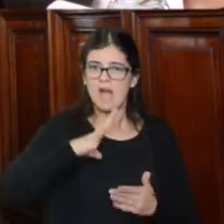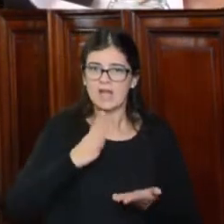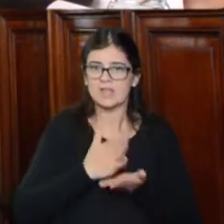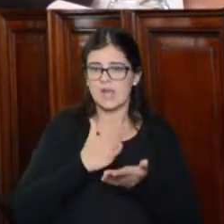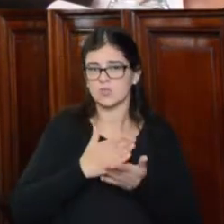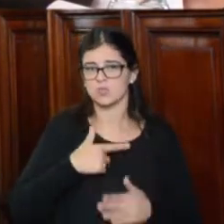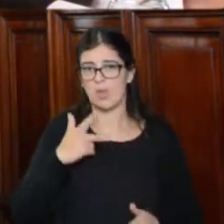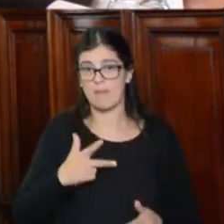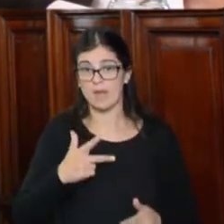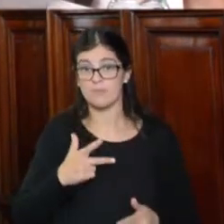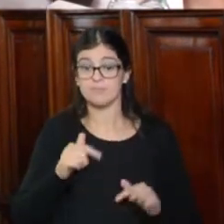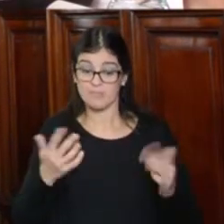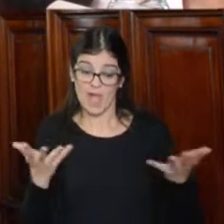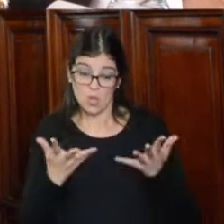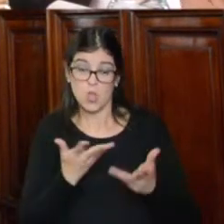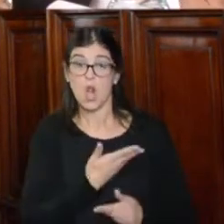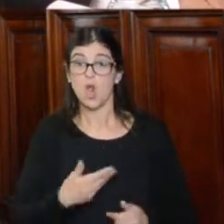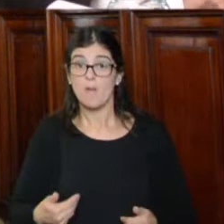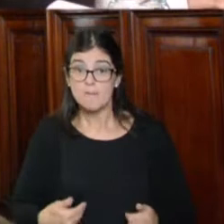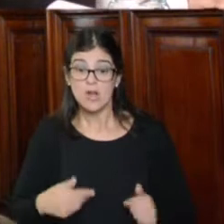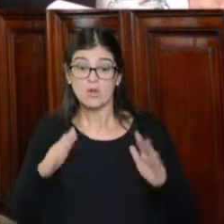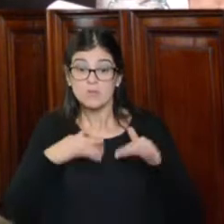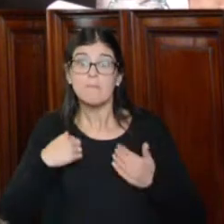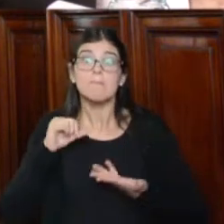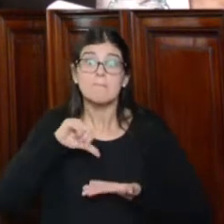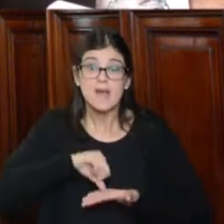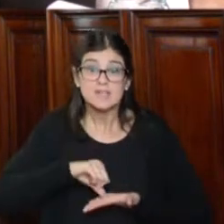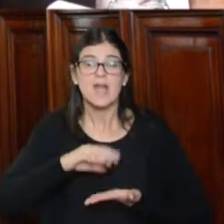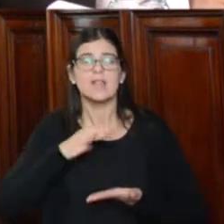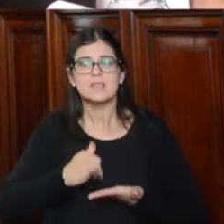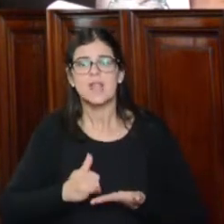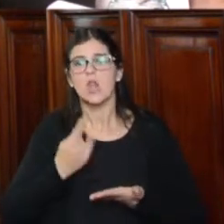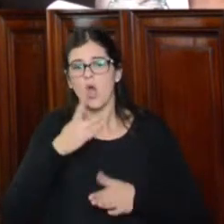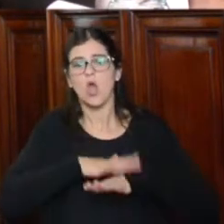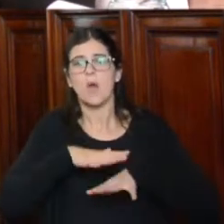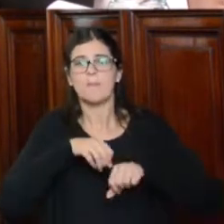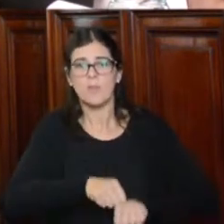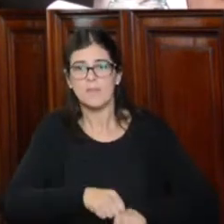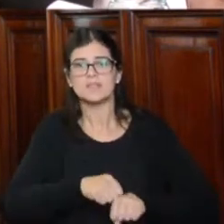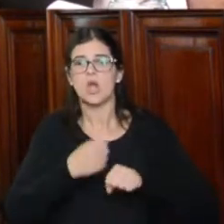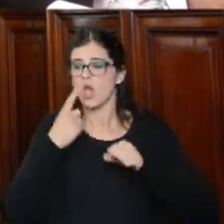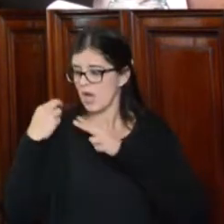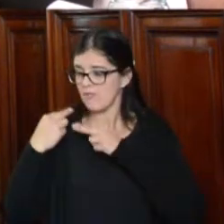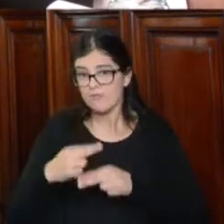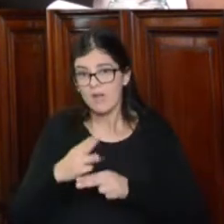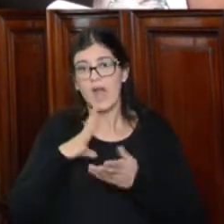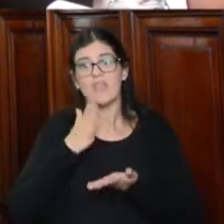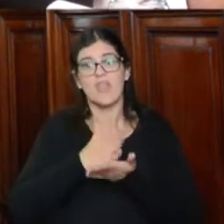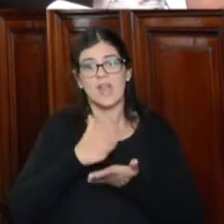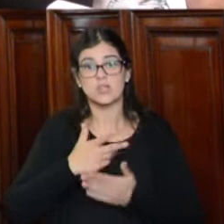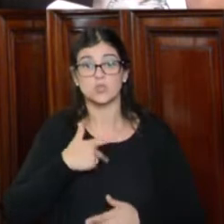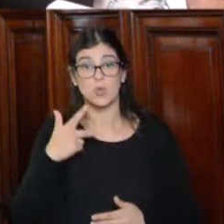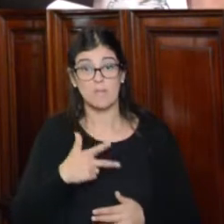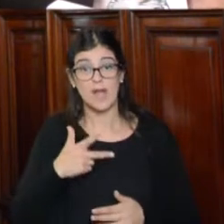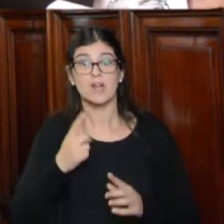humanos. El actual gobierno de nuestro país tiene un firme compromiso con la plena vigencia de los derechos humanos